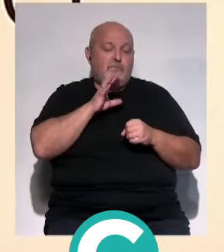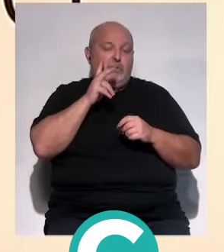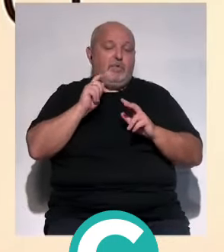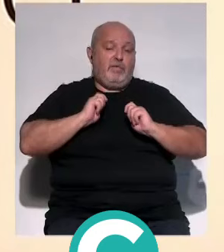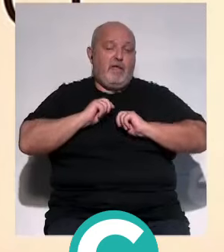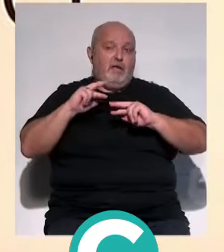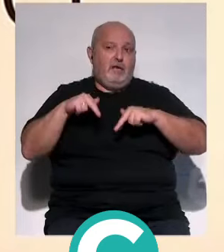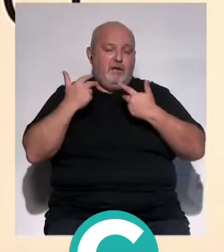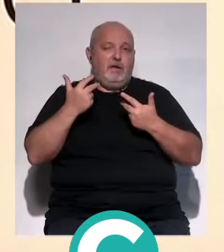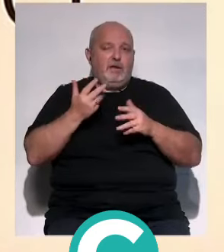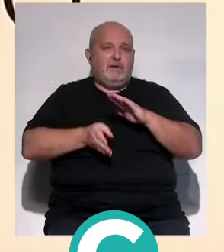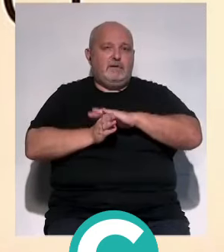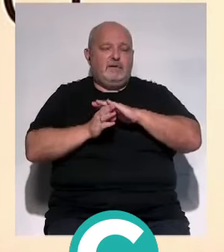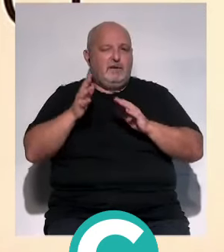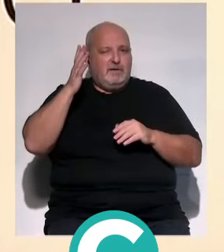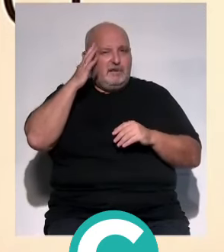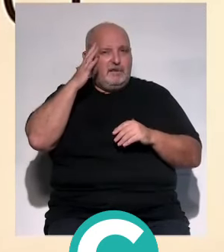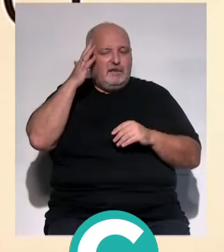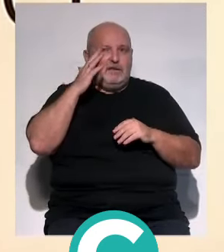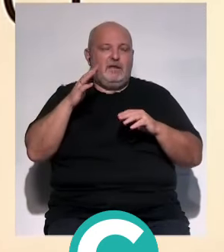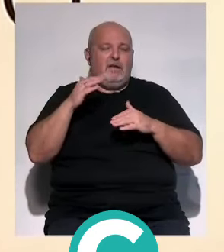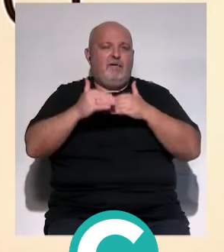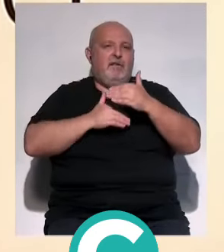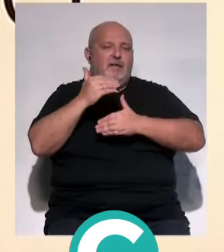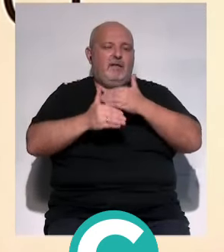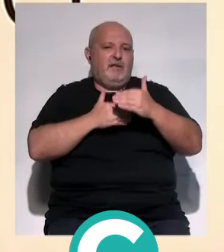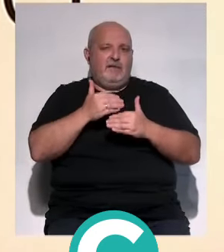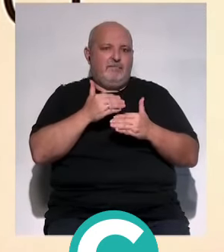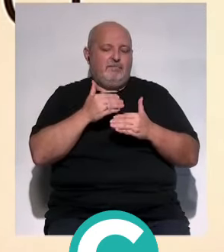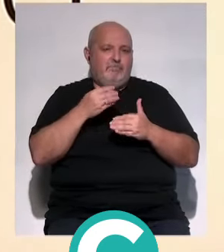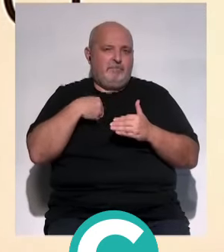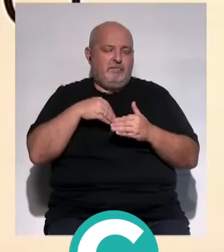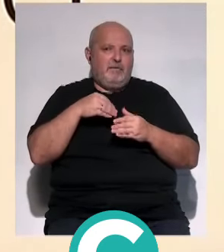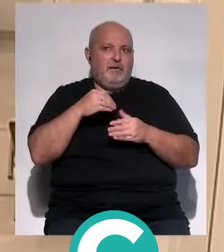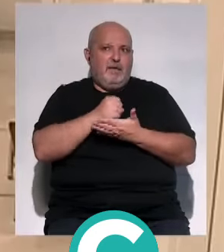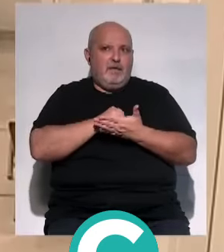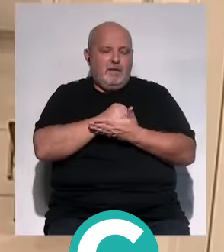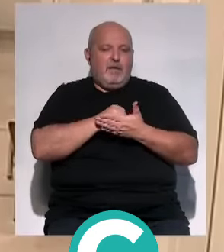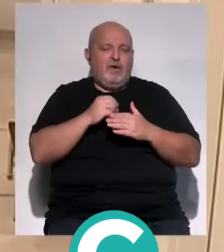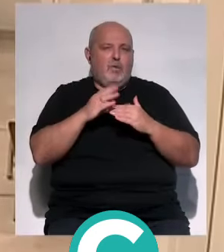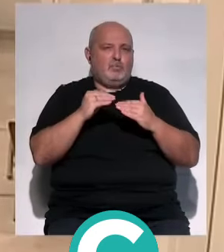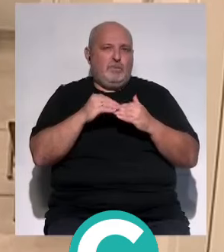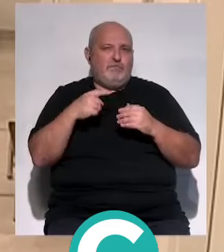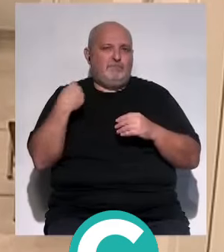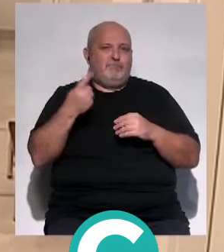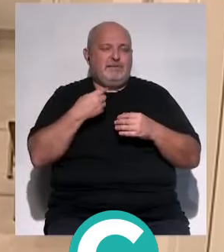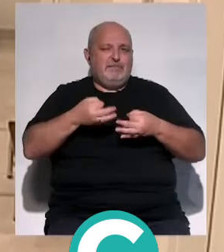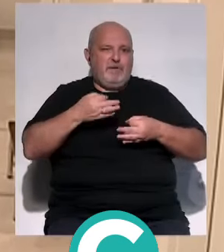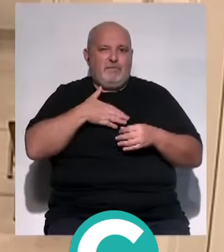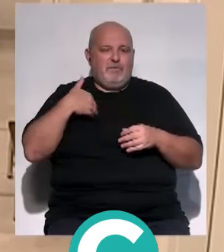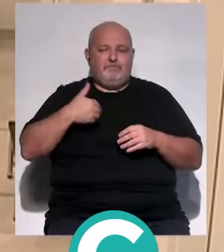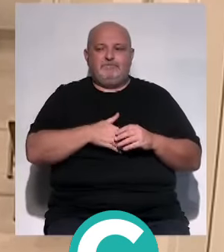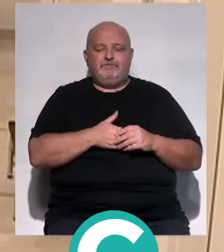permite seguir ilusionándonos y seguir avanzando en nuestra medicina y en nuestro paciente, que es lo que siempre queremos hacer.